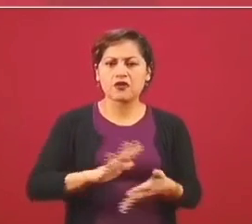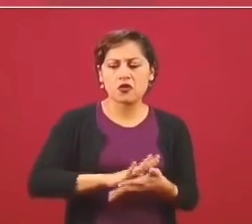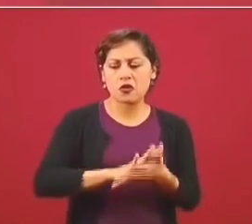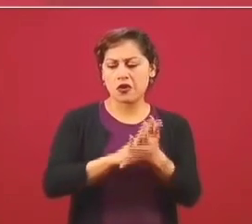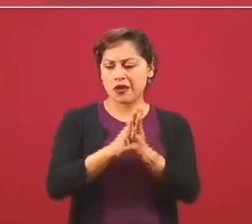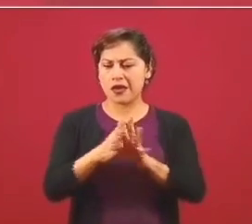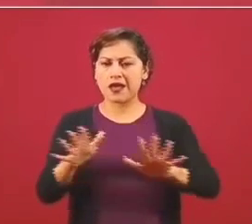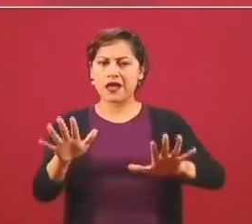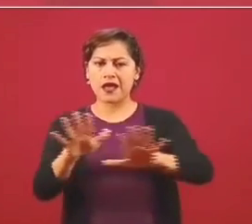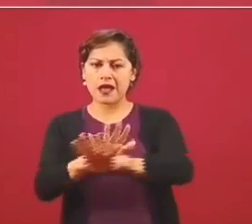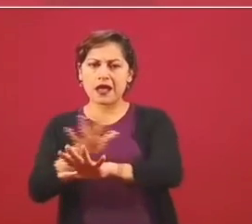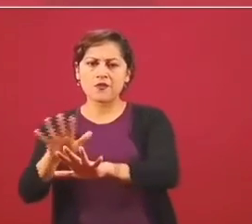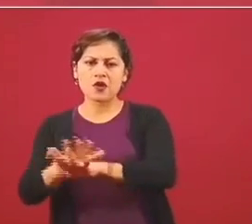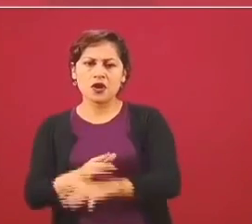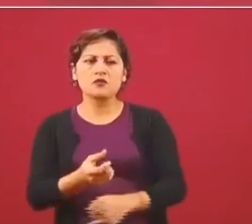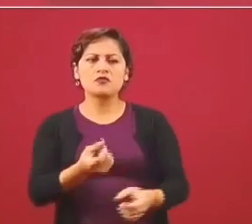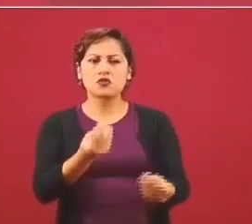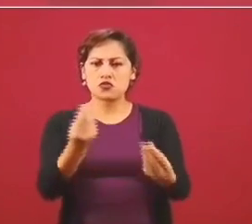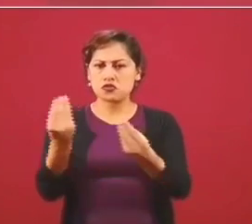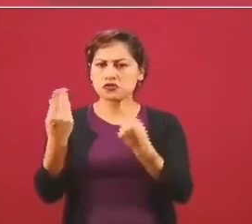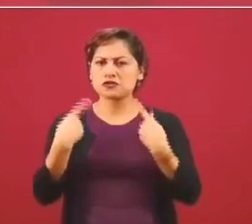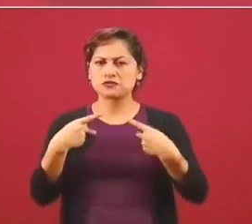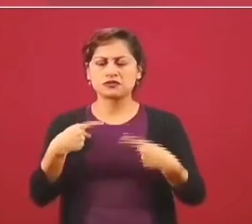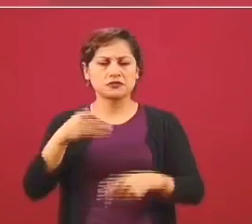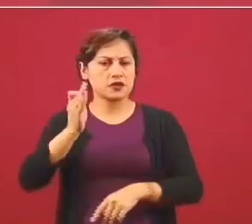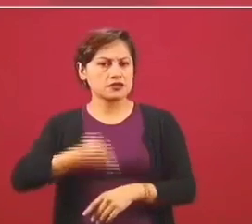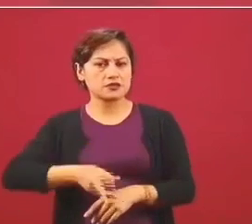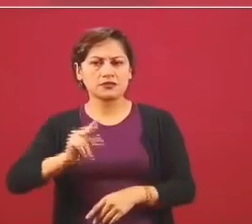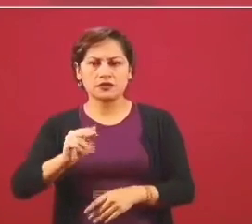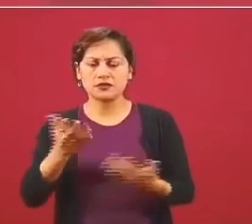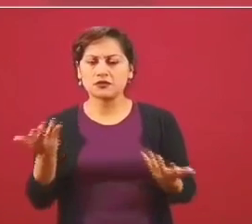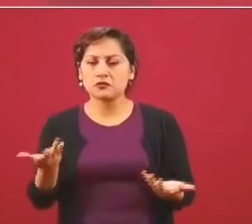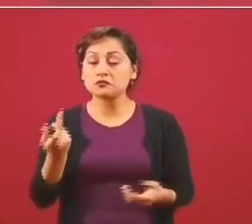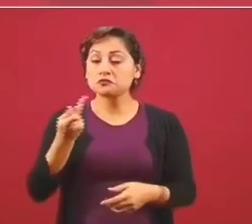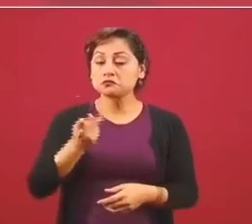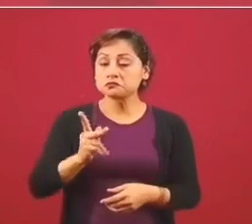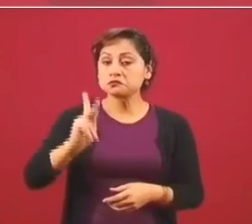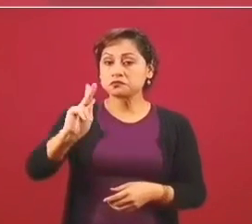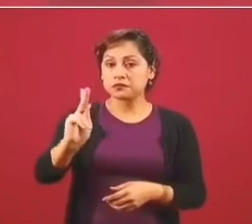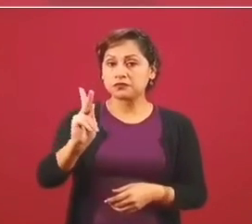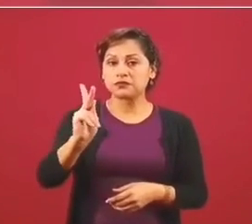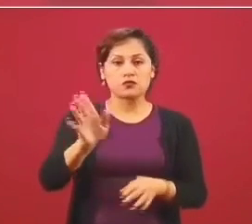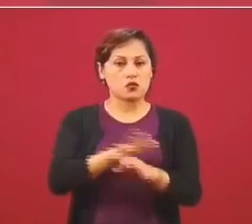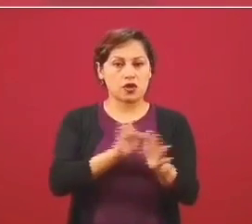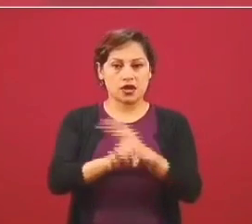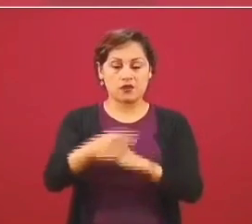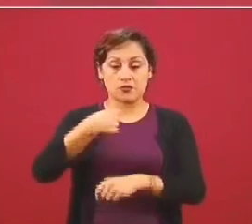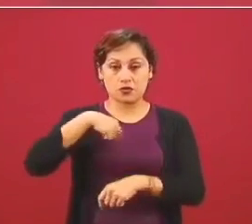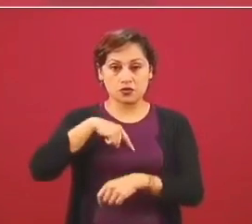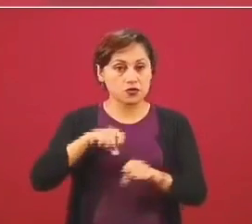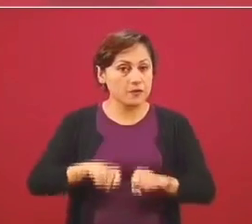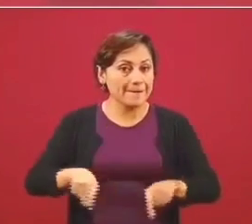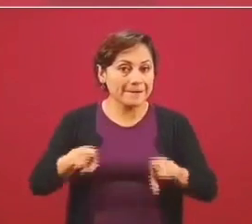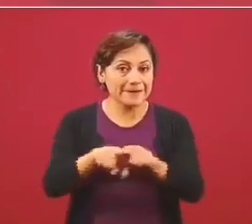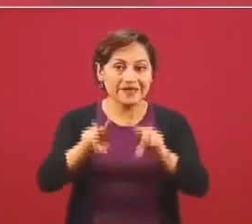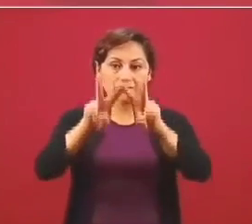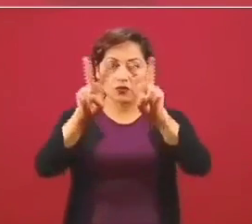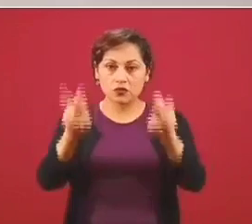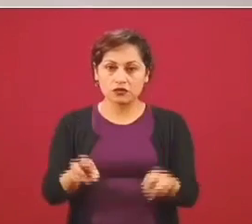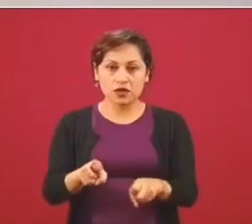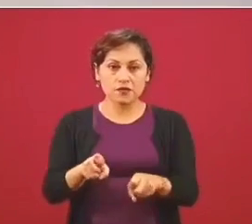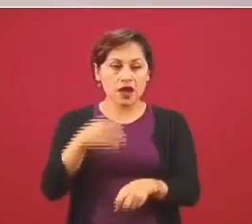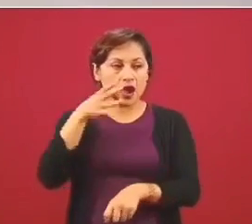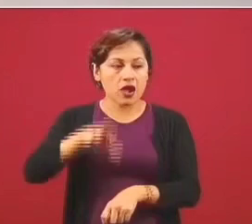lo de la industria eléctrica, lo estamos viendo con los que no